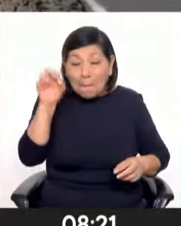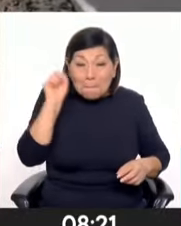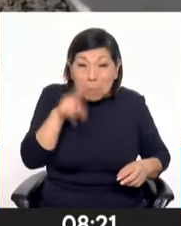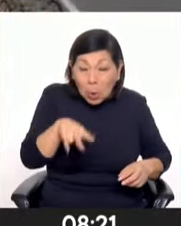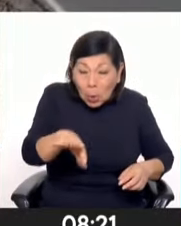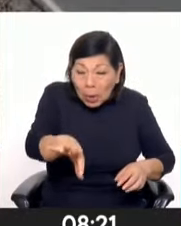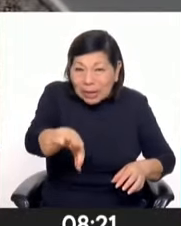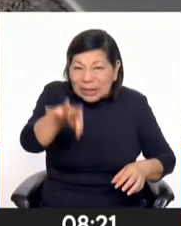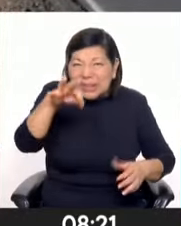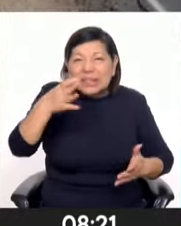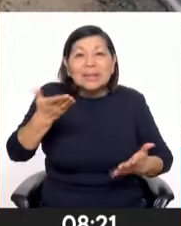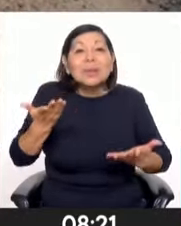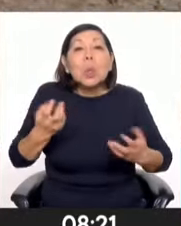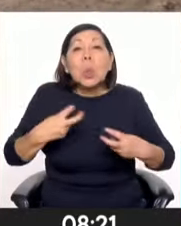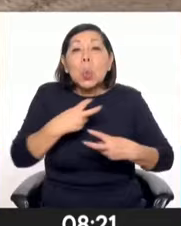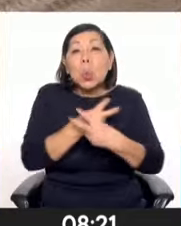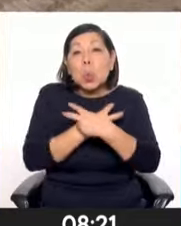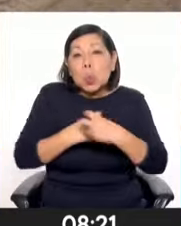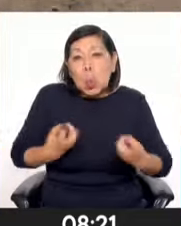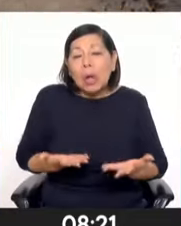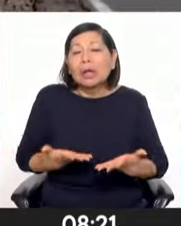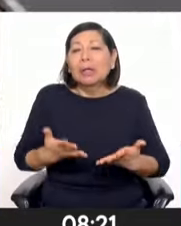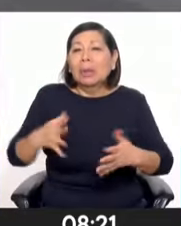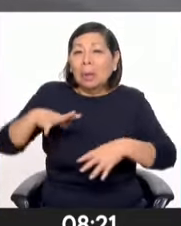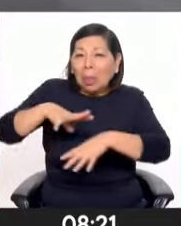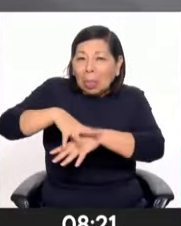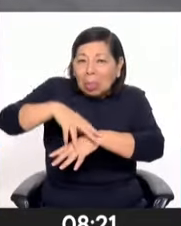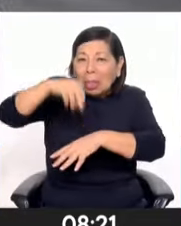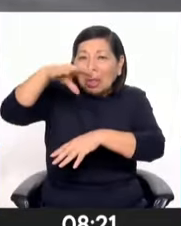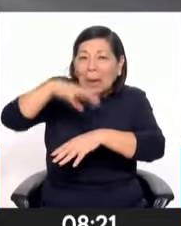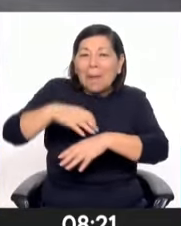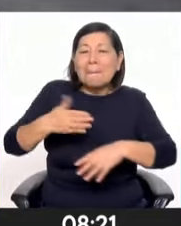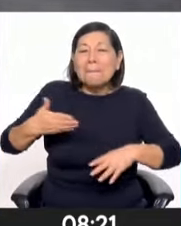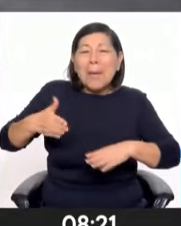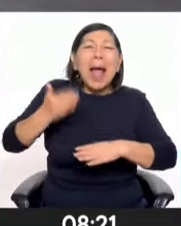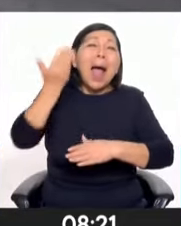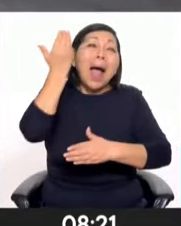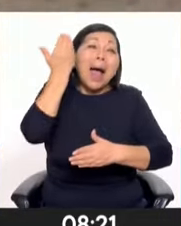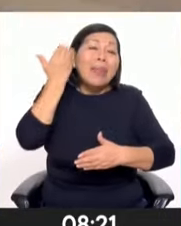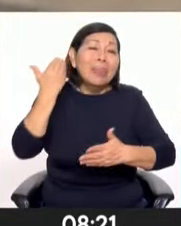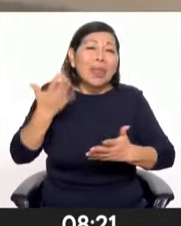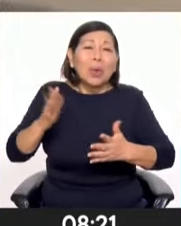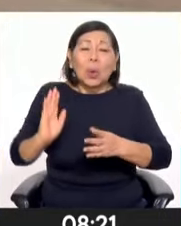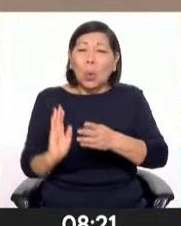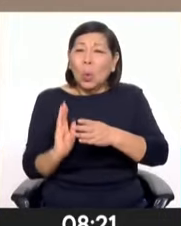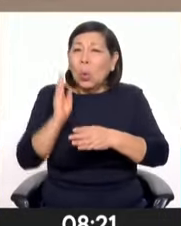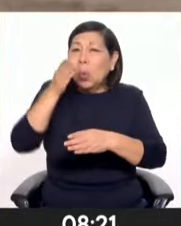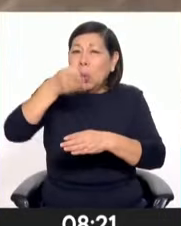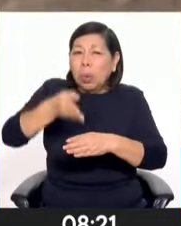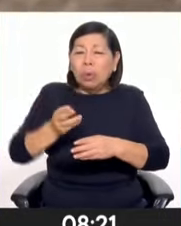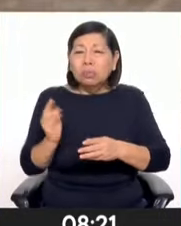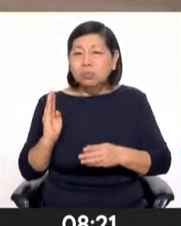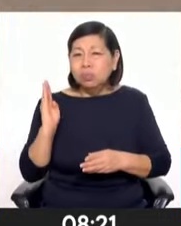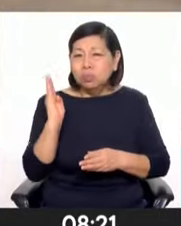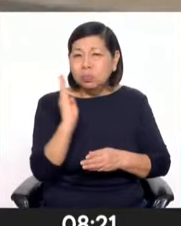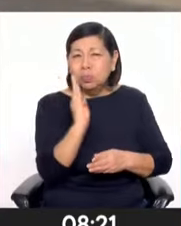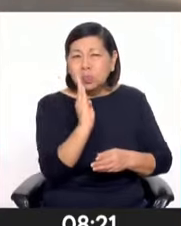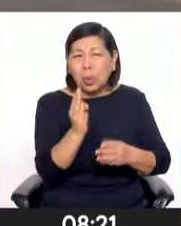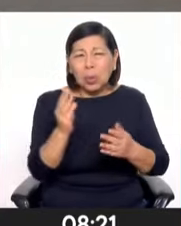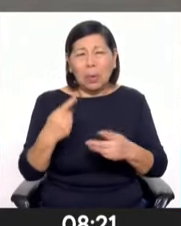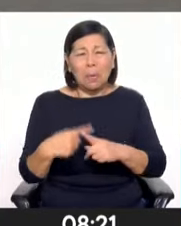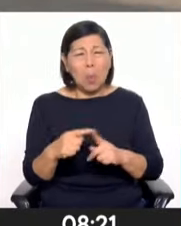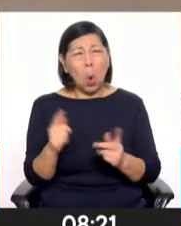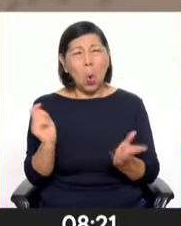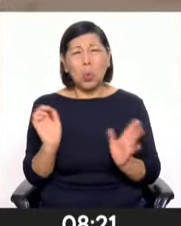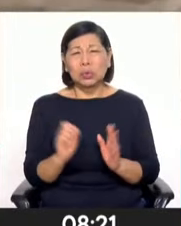restos fósiles como moluscos, equidernos, peces, delfines, tiburones. O de